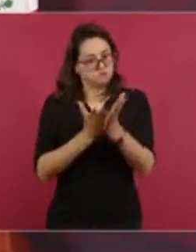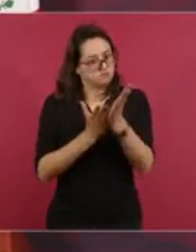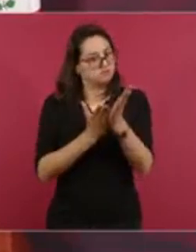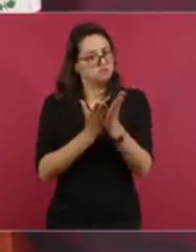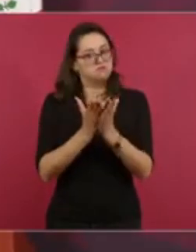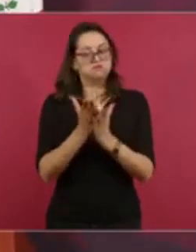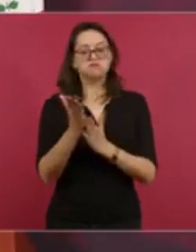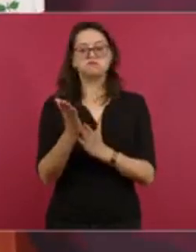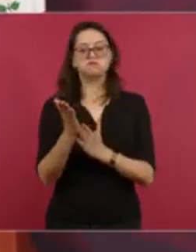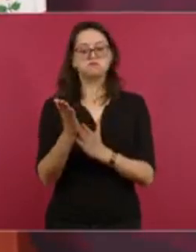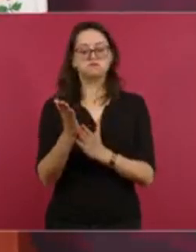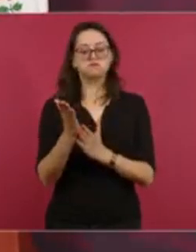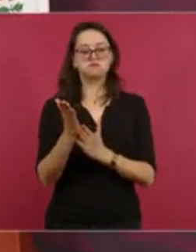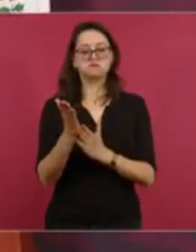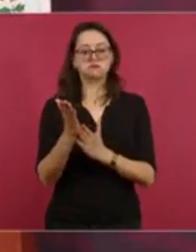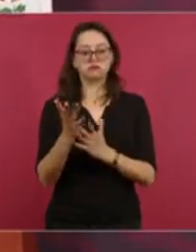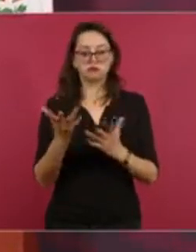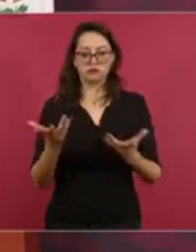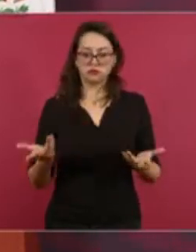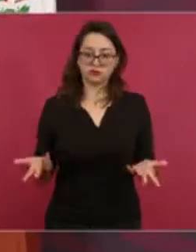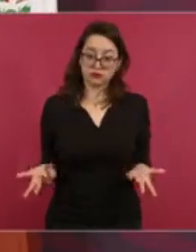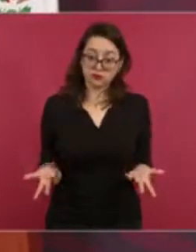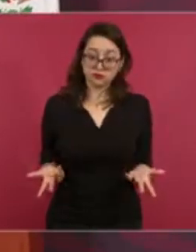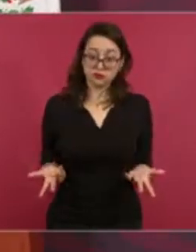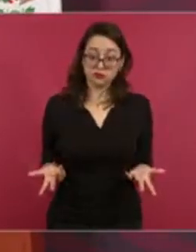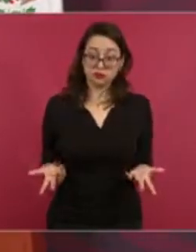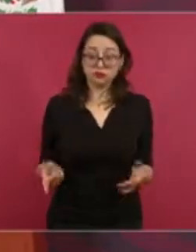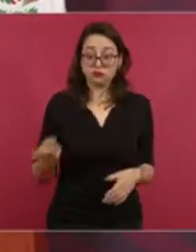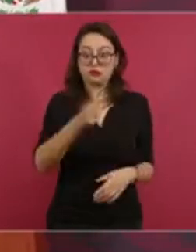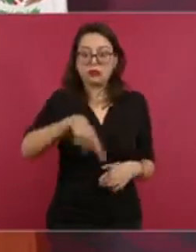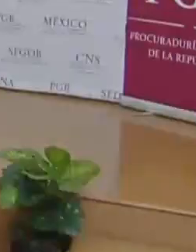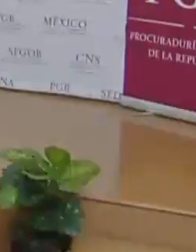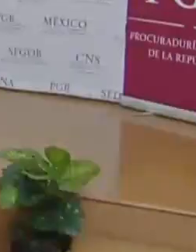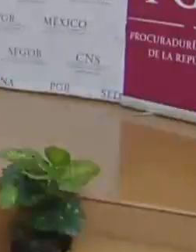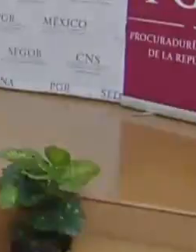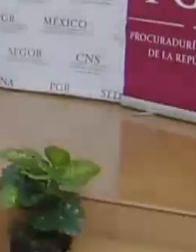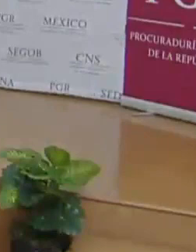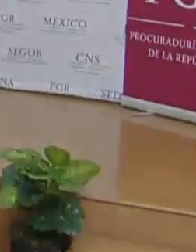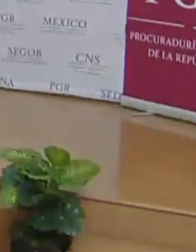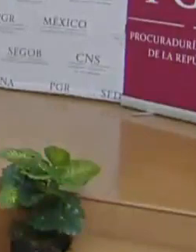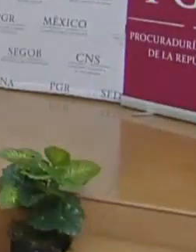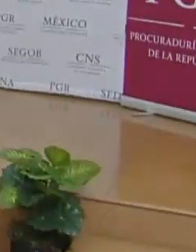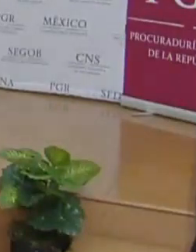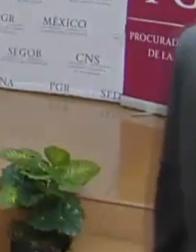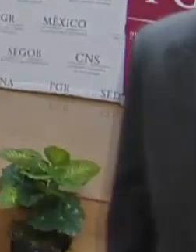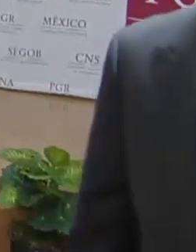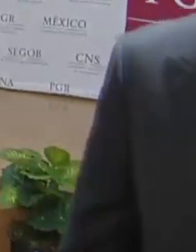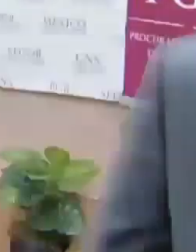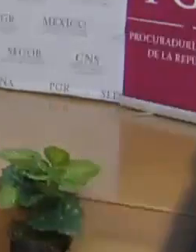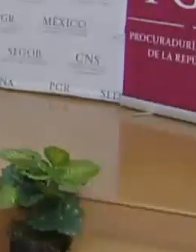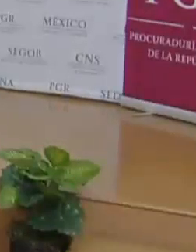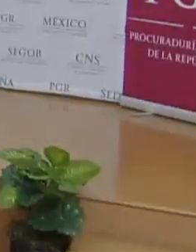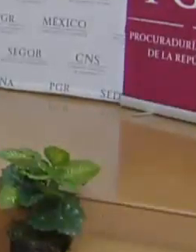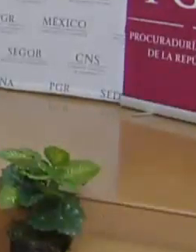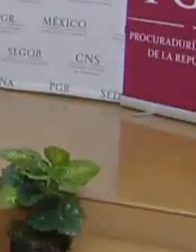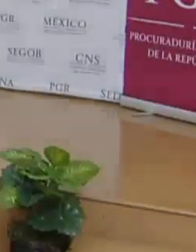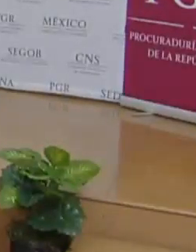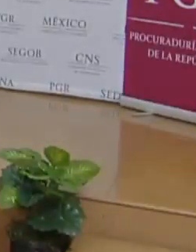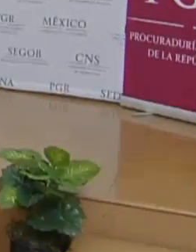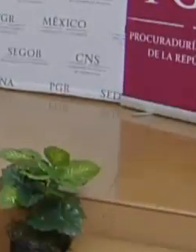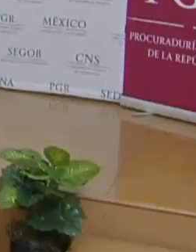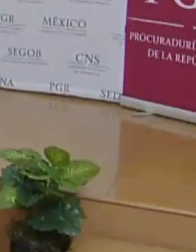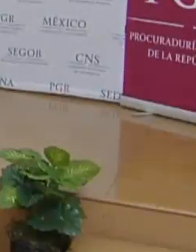El presidente Andrés Manuel López Obrador reveló que el próximo lunes las instancias de procuración de justicia de su gobierno